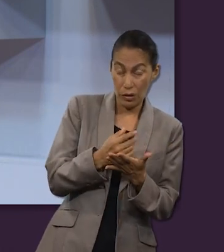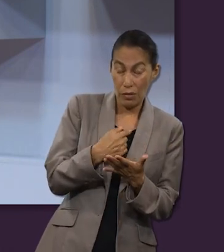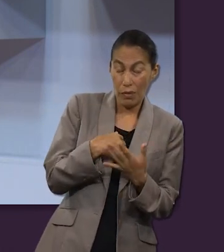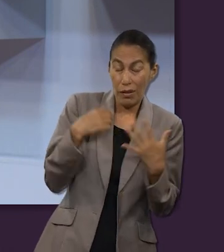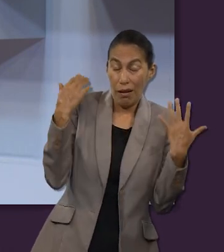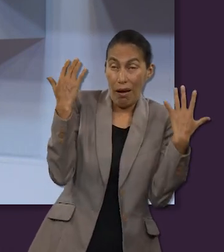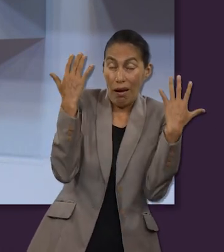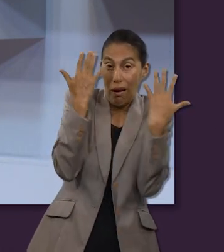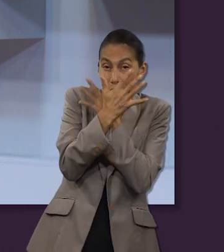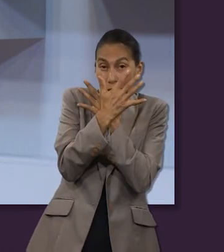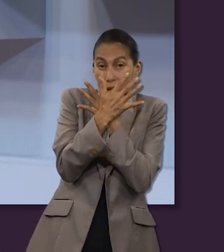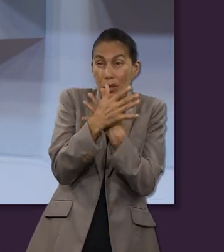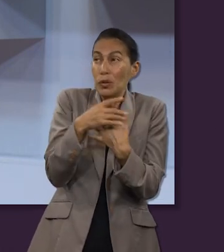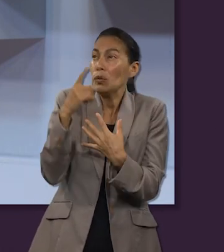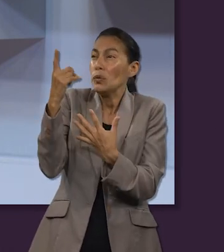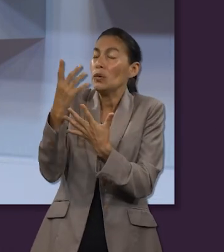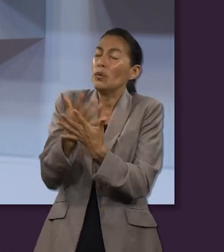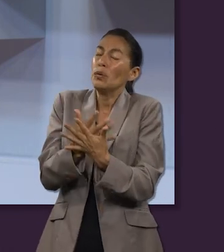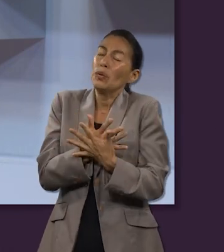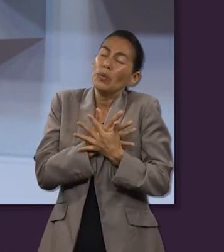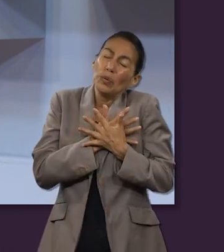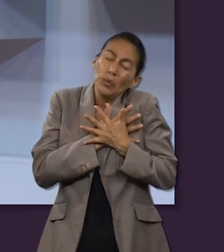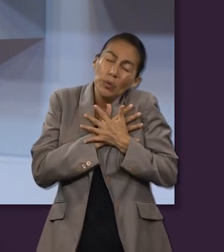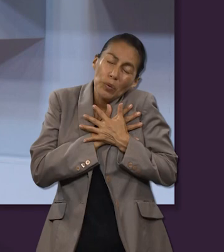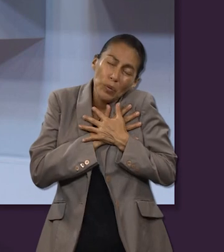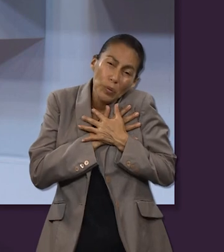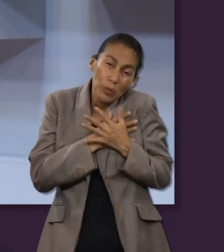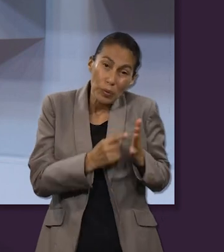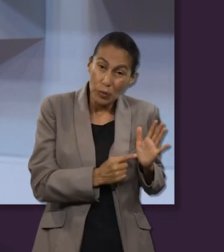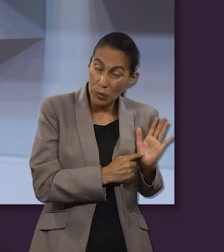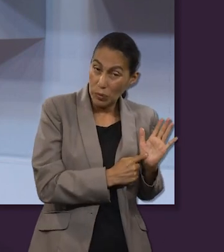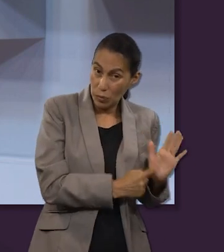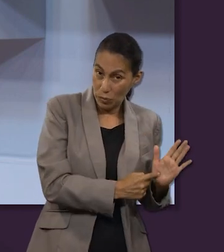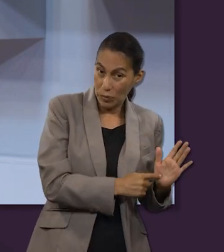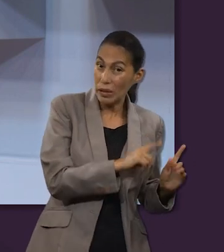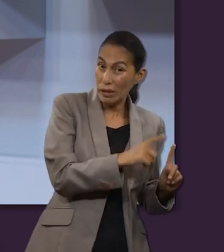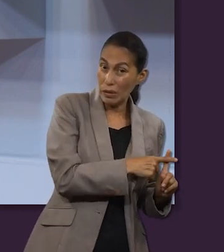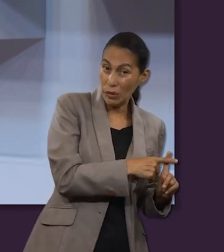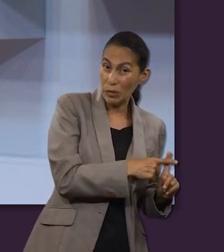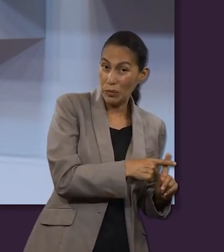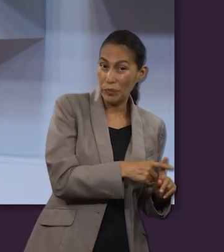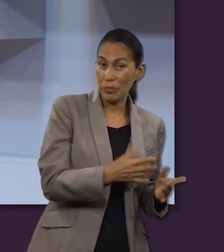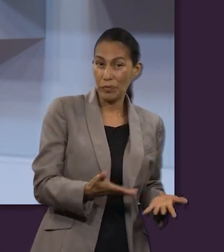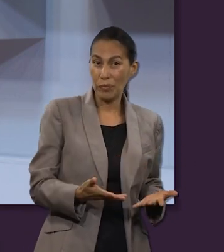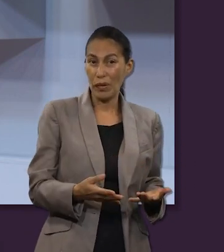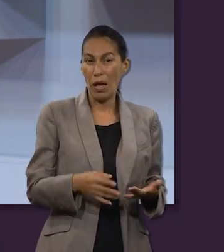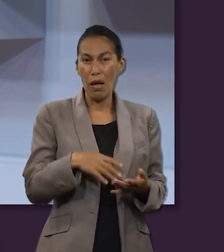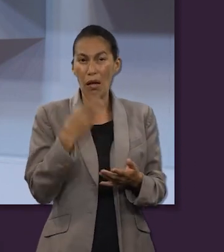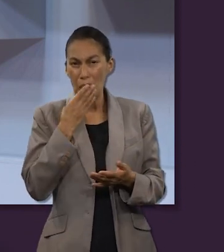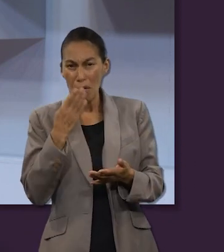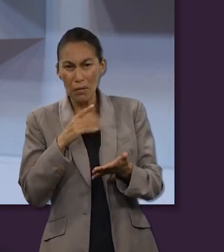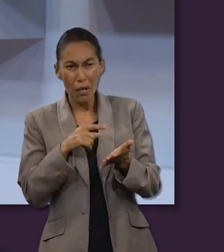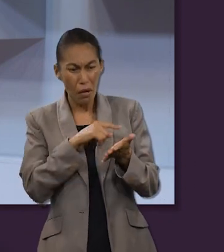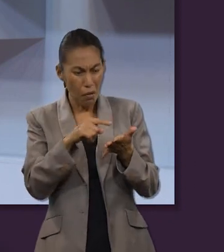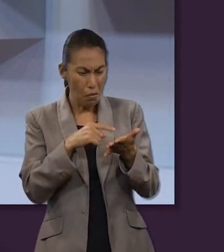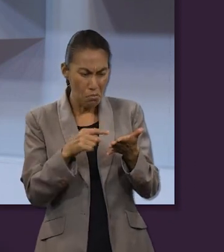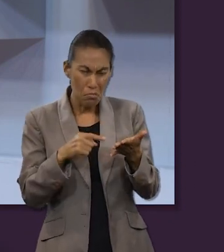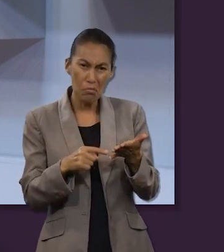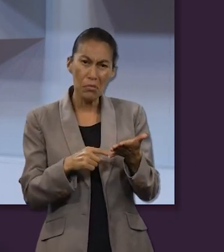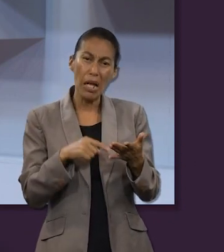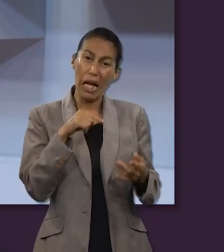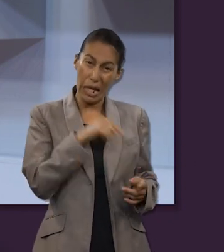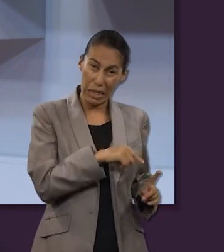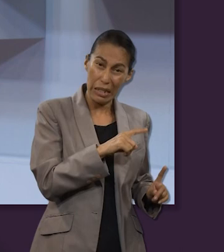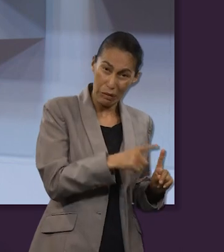lo profundo porque podemos ver el amor de Dios descrito como en muy pocas otras otros lugares en la Biblia